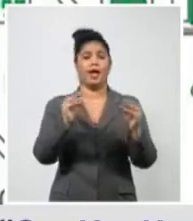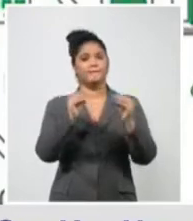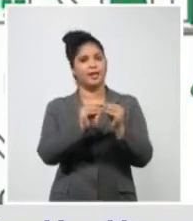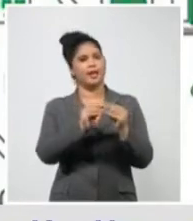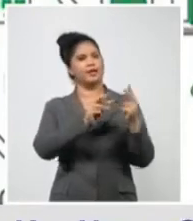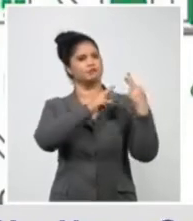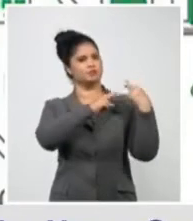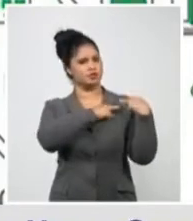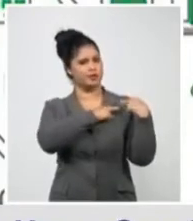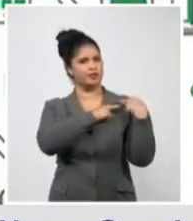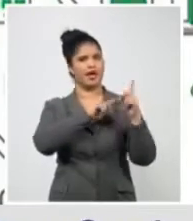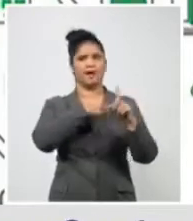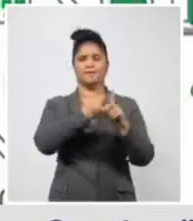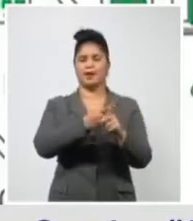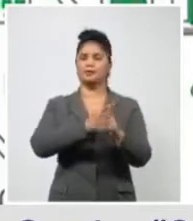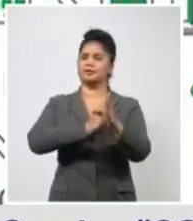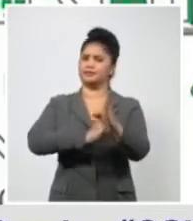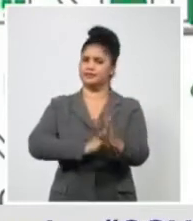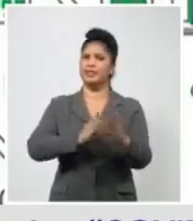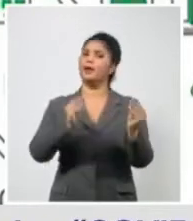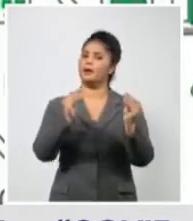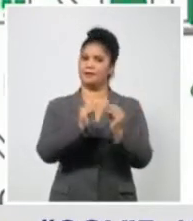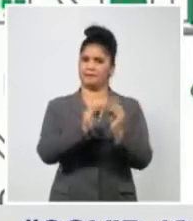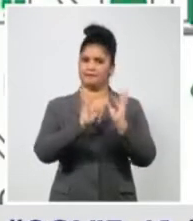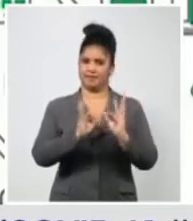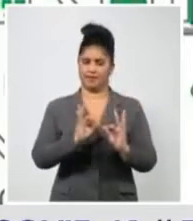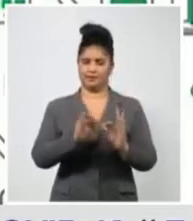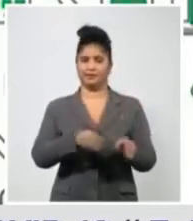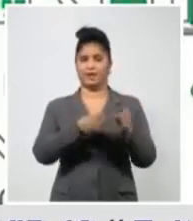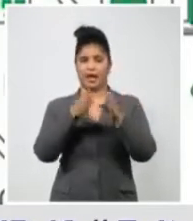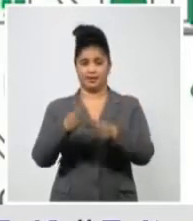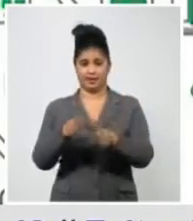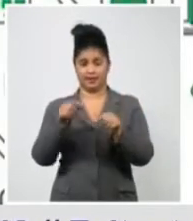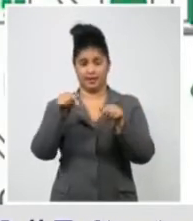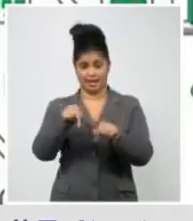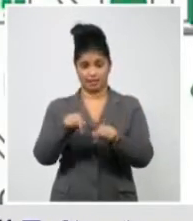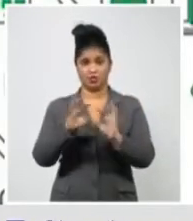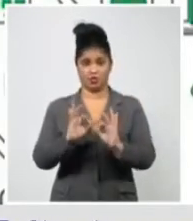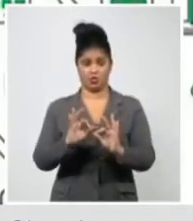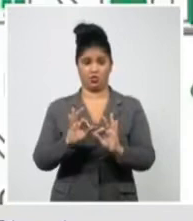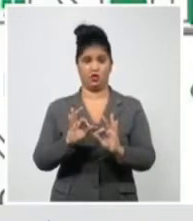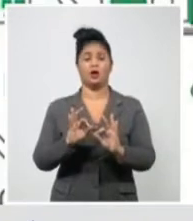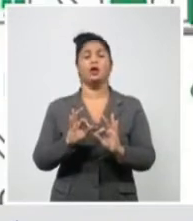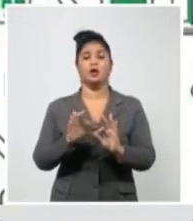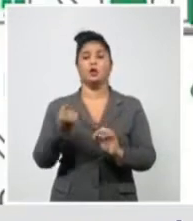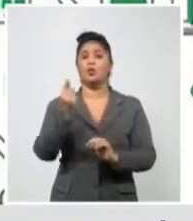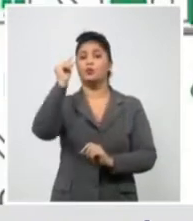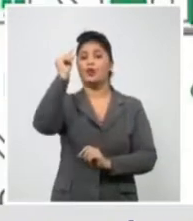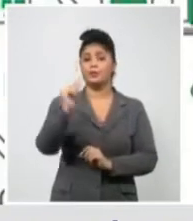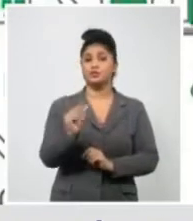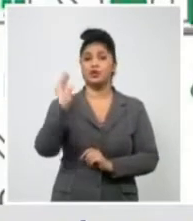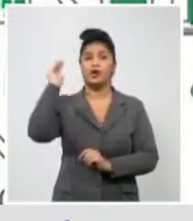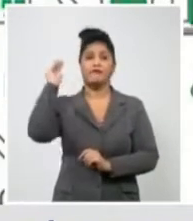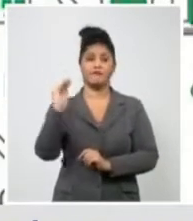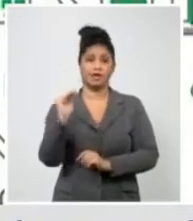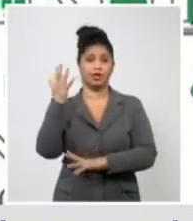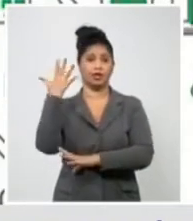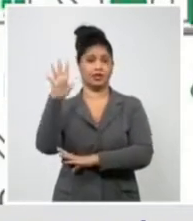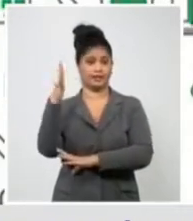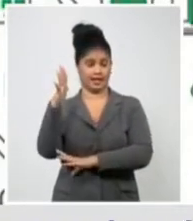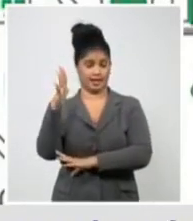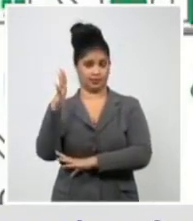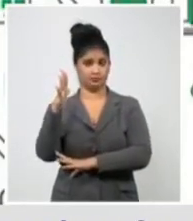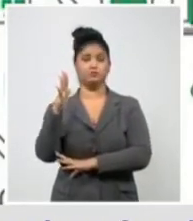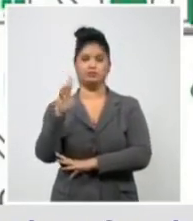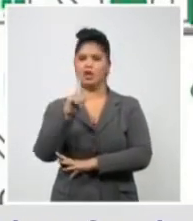variante sudafricana se detectó en un caso importado. Hasta ahora no podemos decir que se haya establecido,